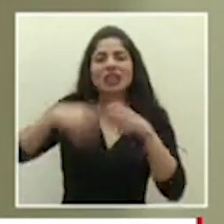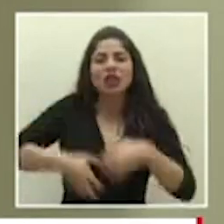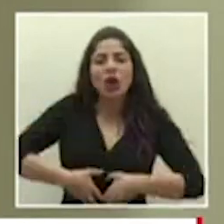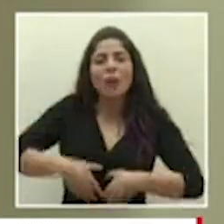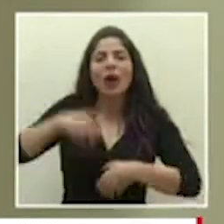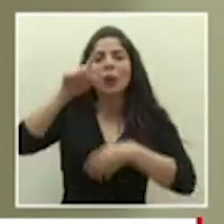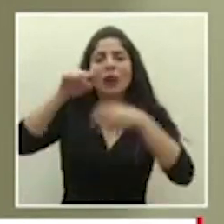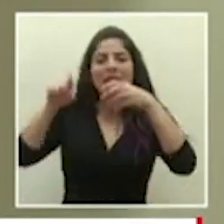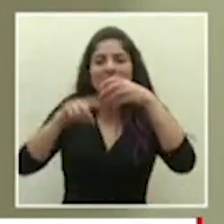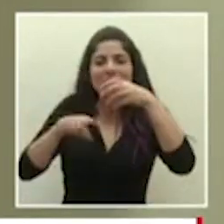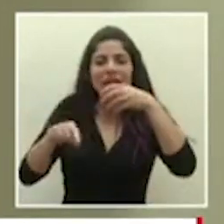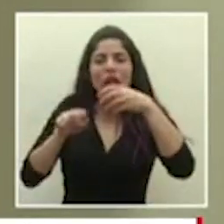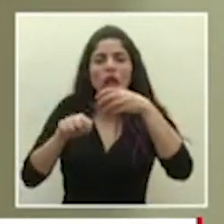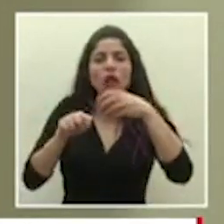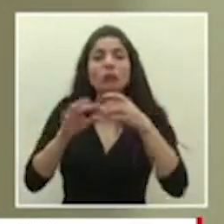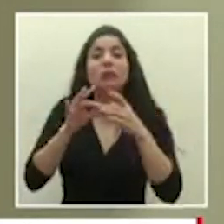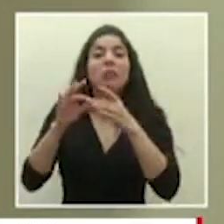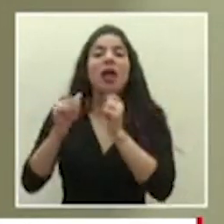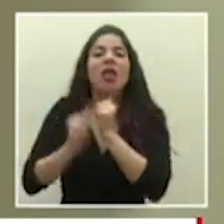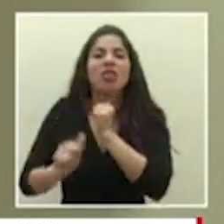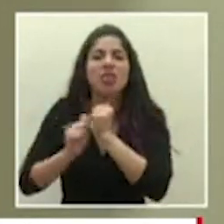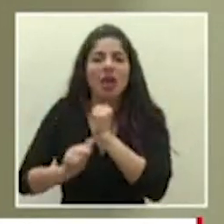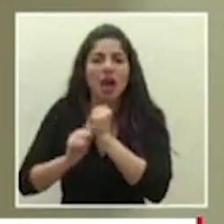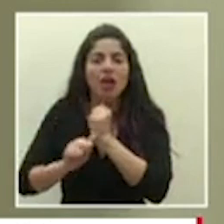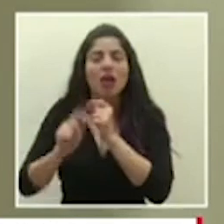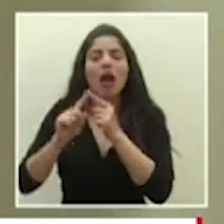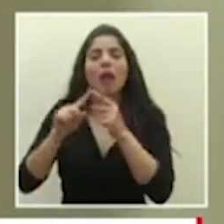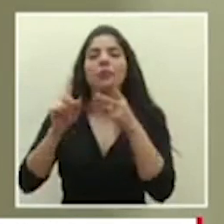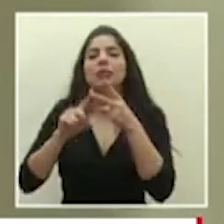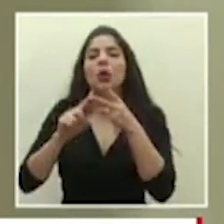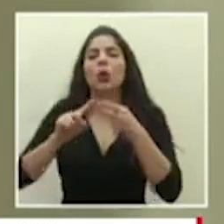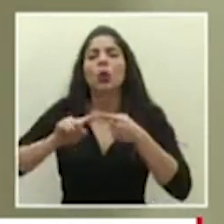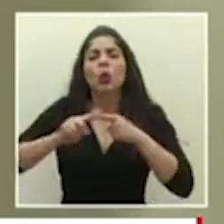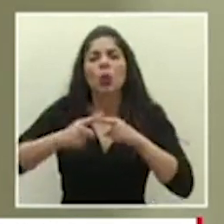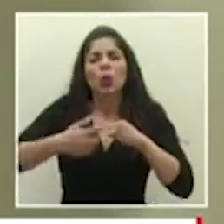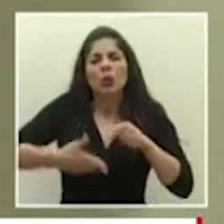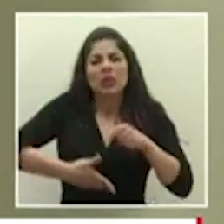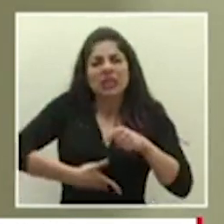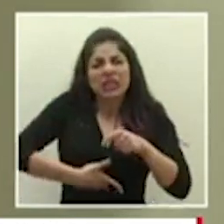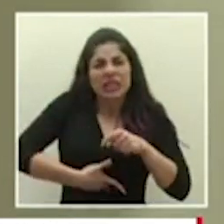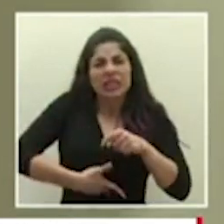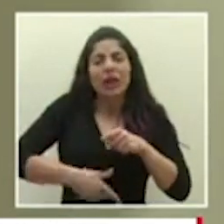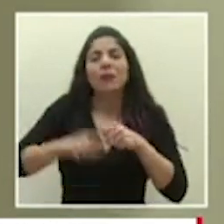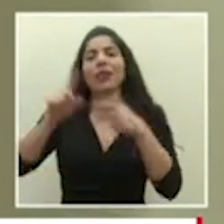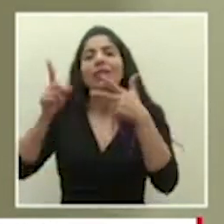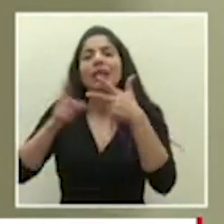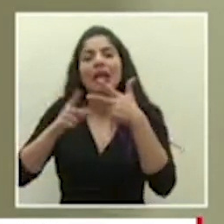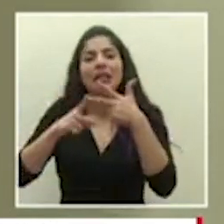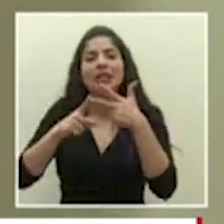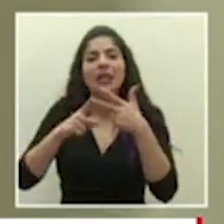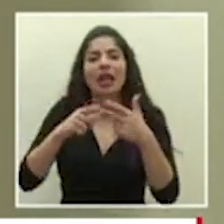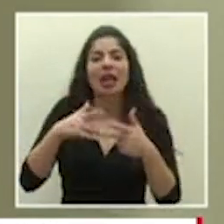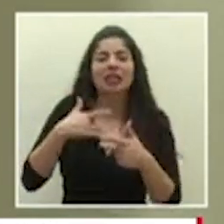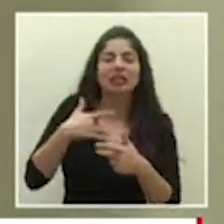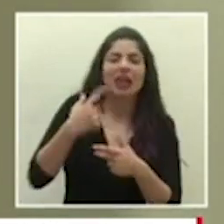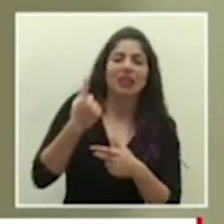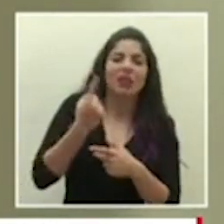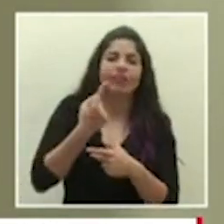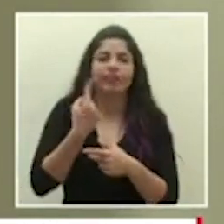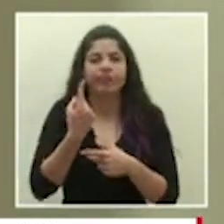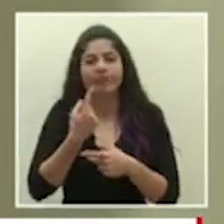de ellas siendo diarrea la segunda dolor abdominal y la tercera náusea